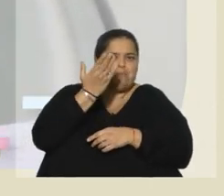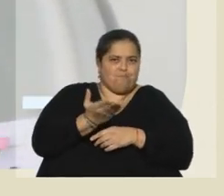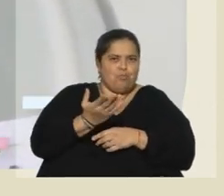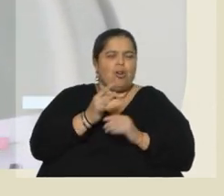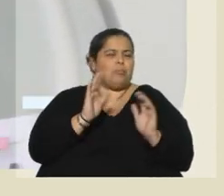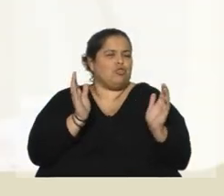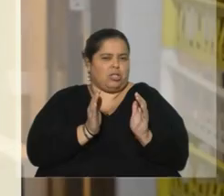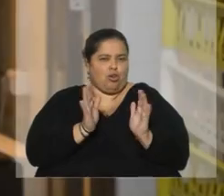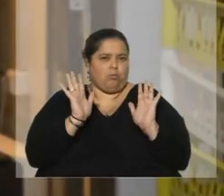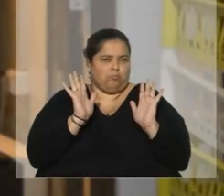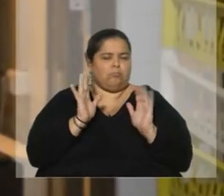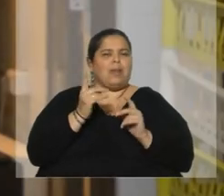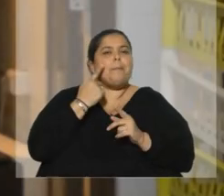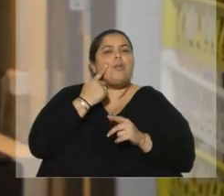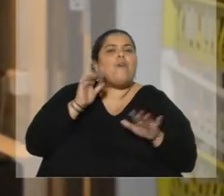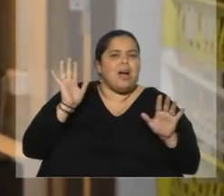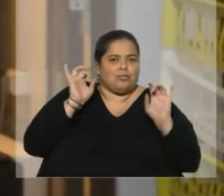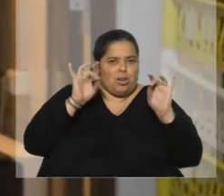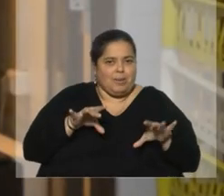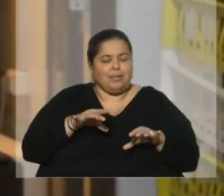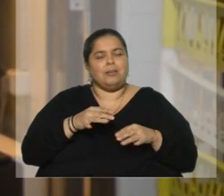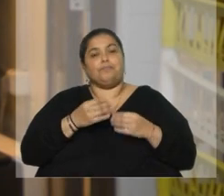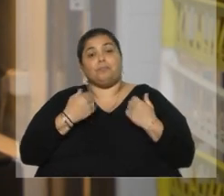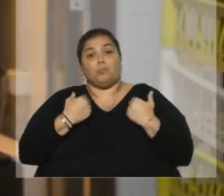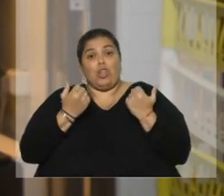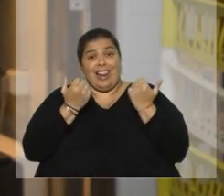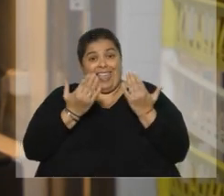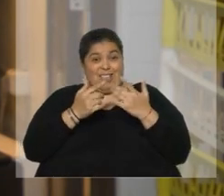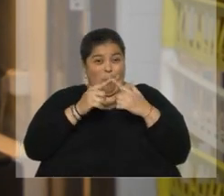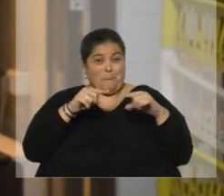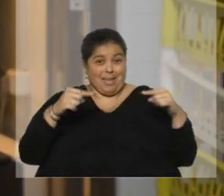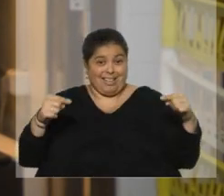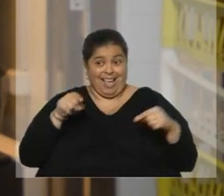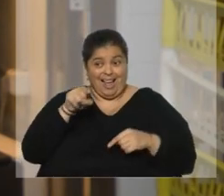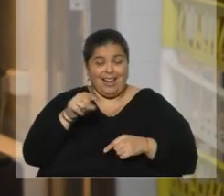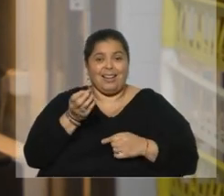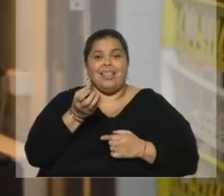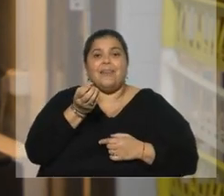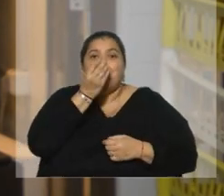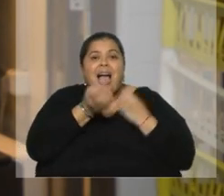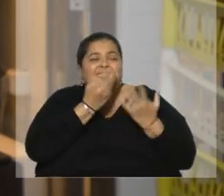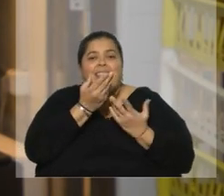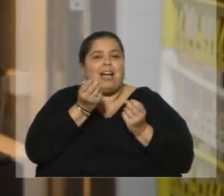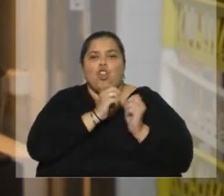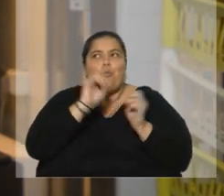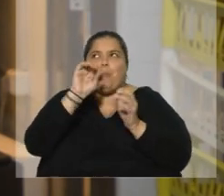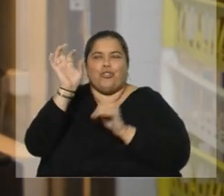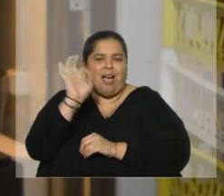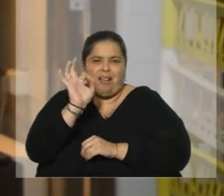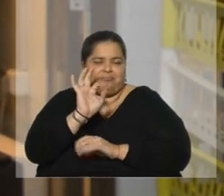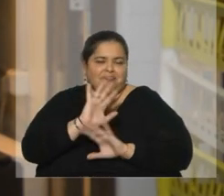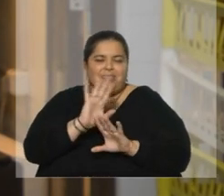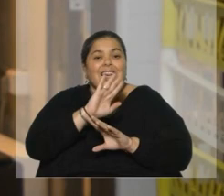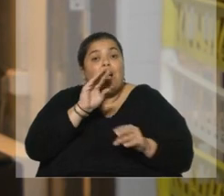chica, que nada, lo que le brindamos es el material ese vegetal que no se exporta y hacen una maceración con otros